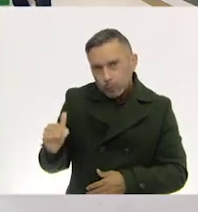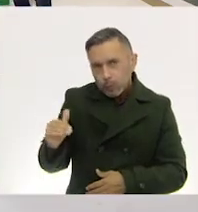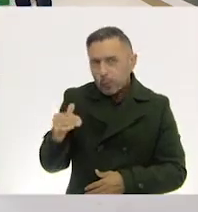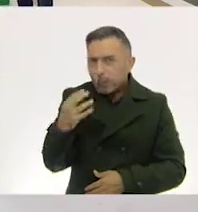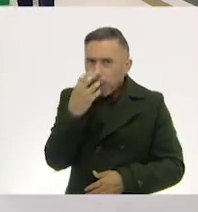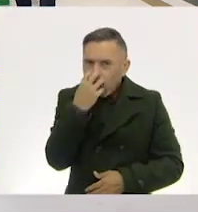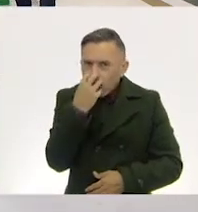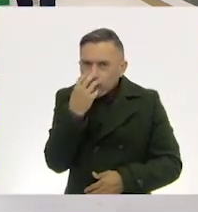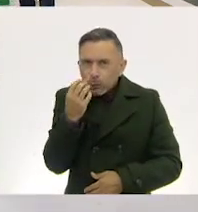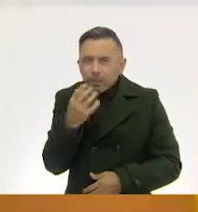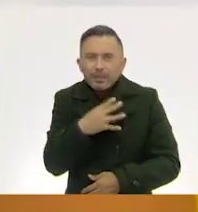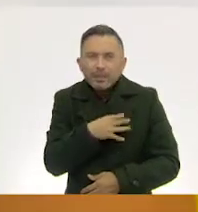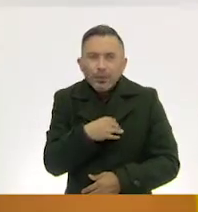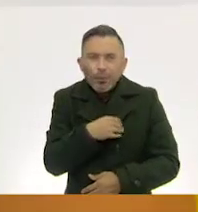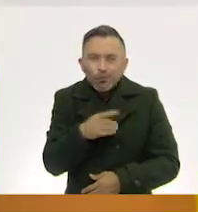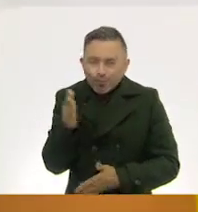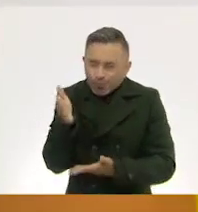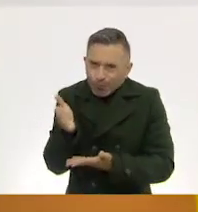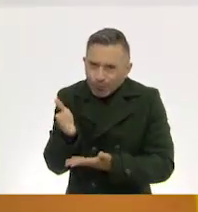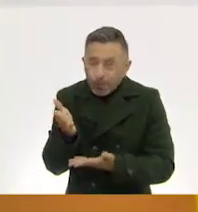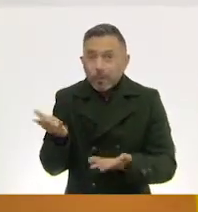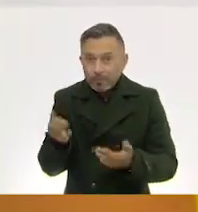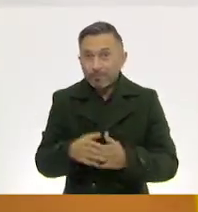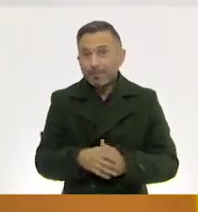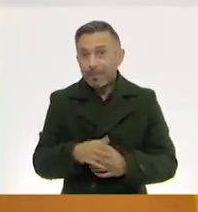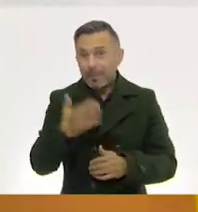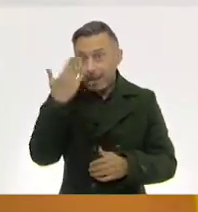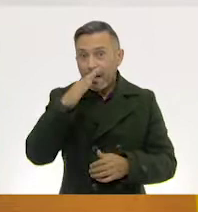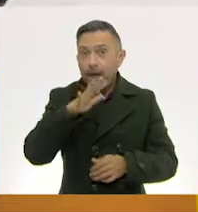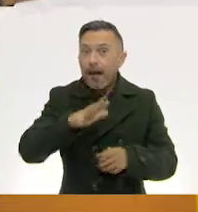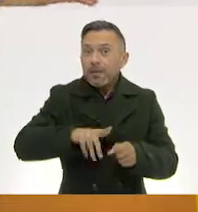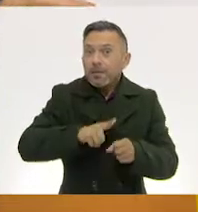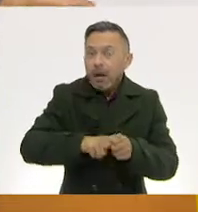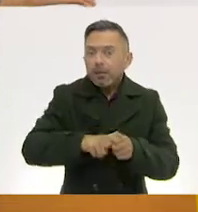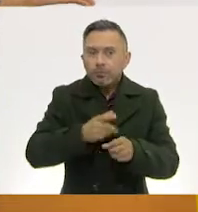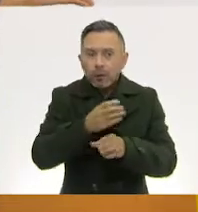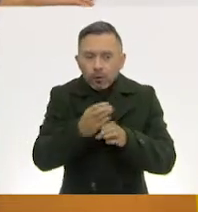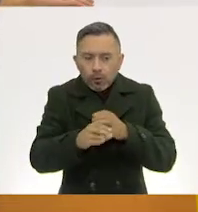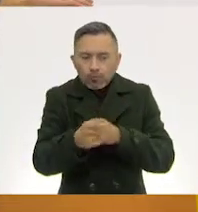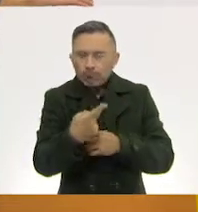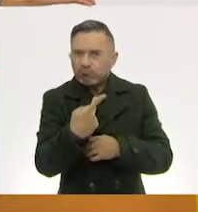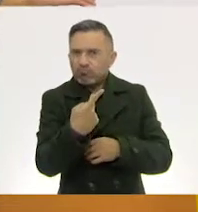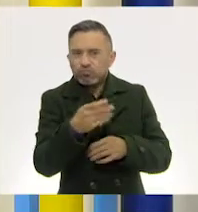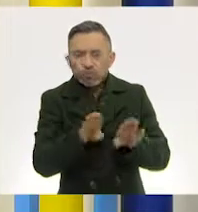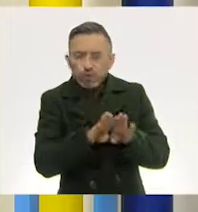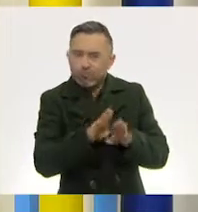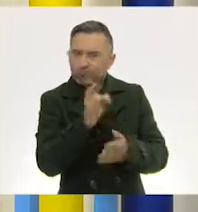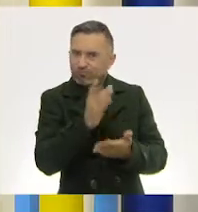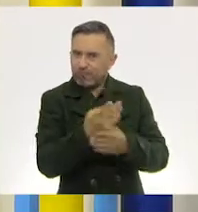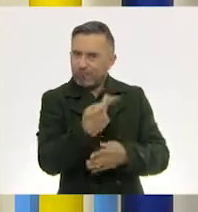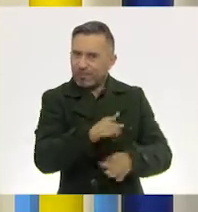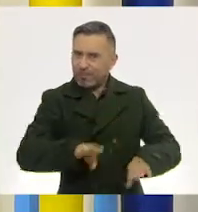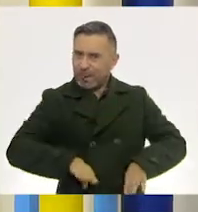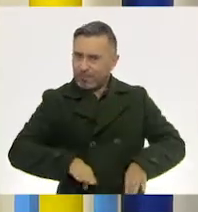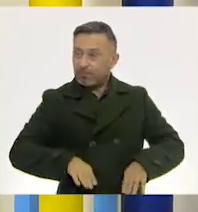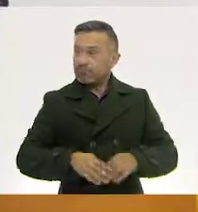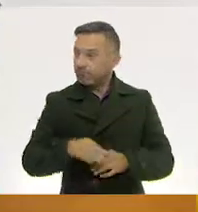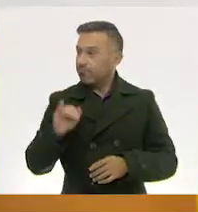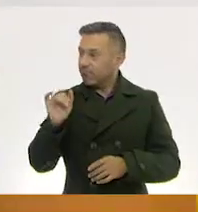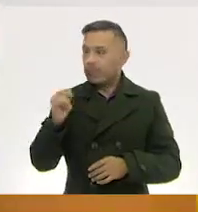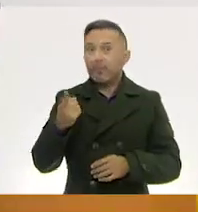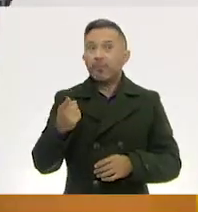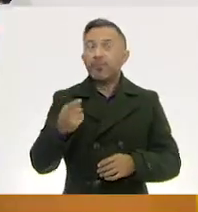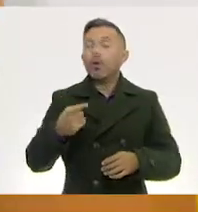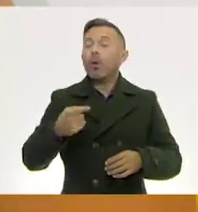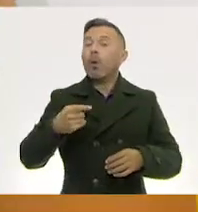ocesno O no sé Porque también Los animales O los objetos Tienen como una personalidad Totalmente, sí Por ejemplo La hoja Era como